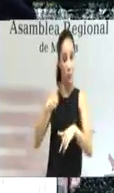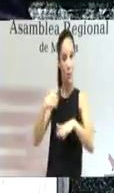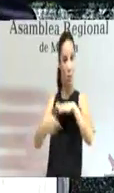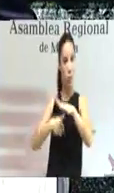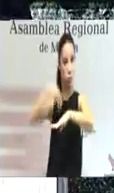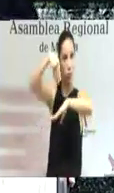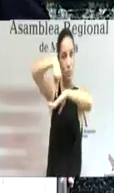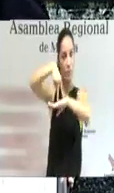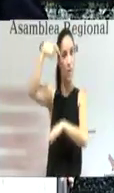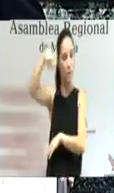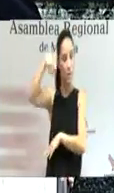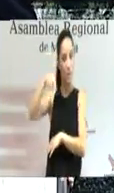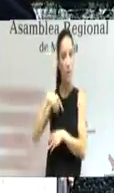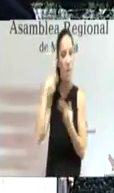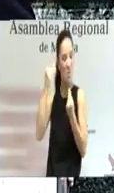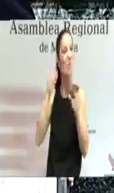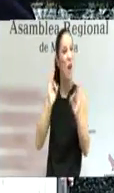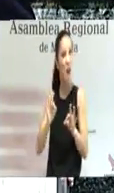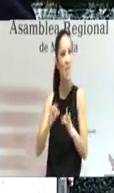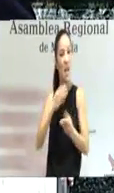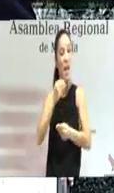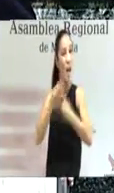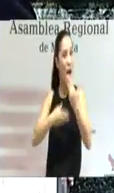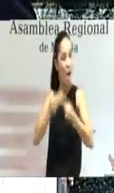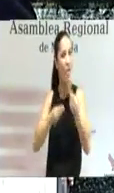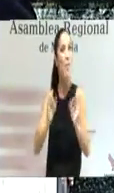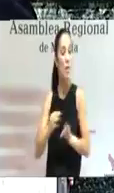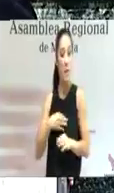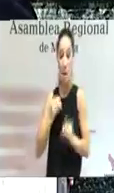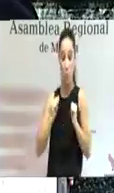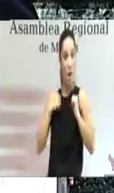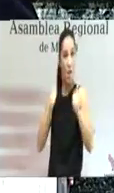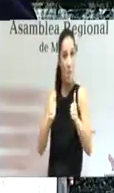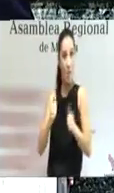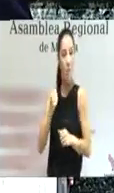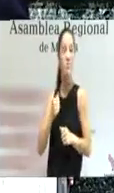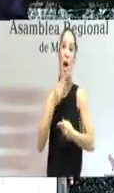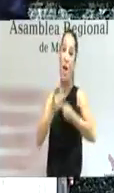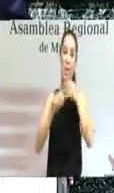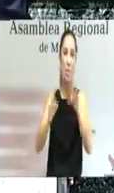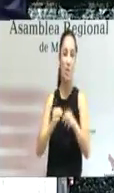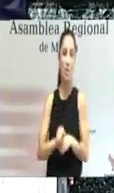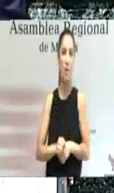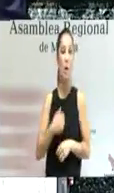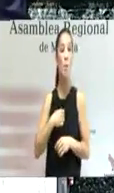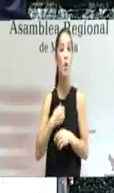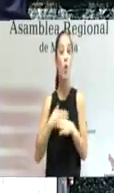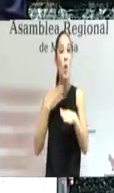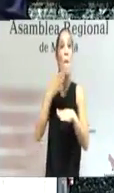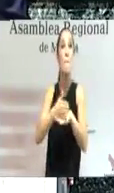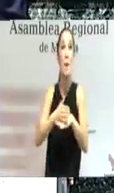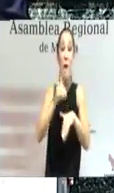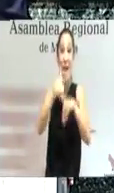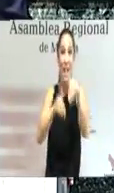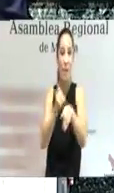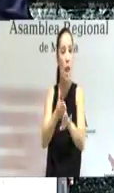es lo que practicamos desde el minuto uno o incluso antes porque concurrimos a las elecciones con un programa que hayamos